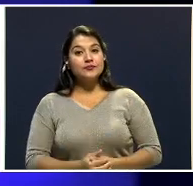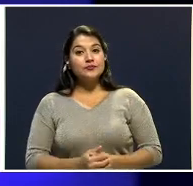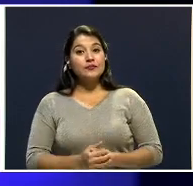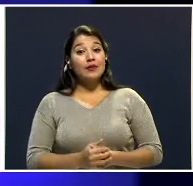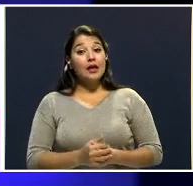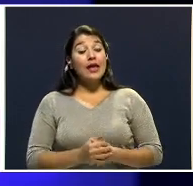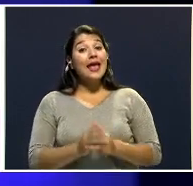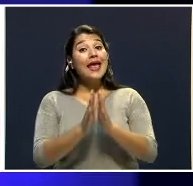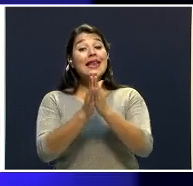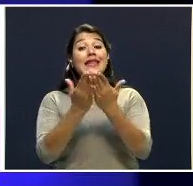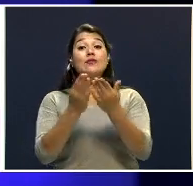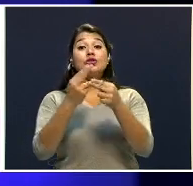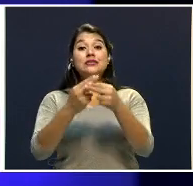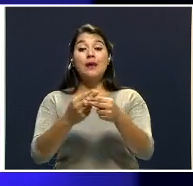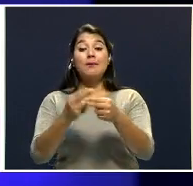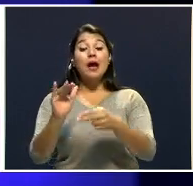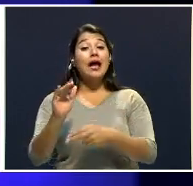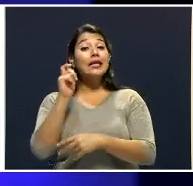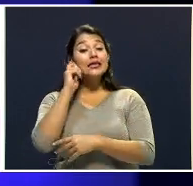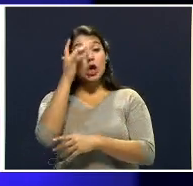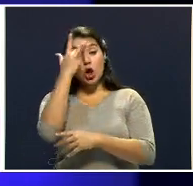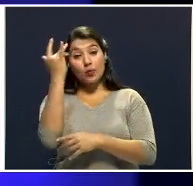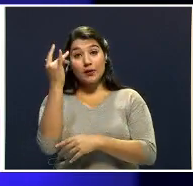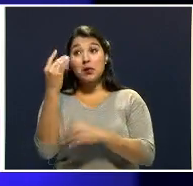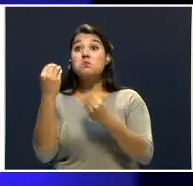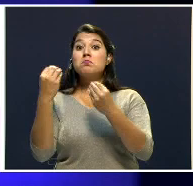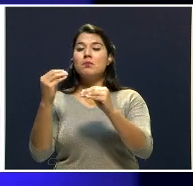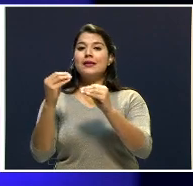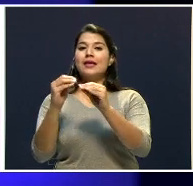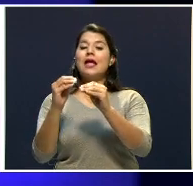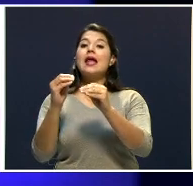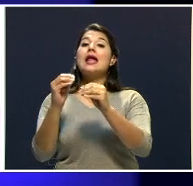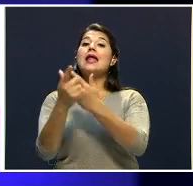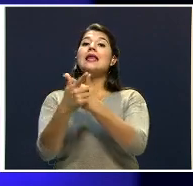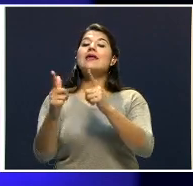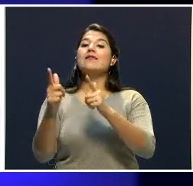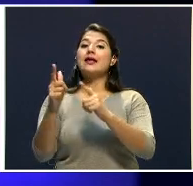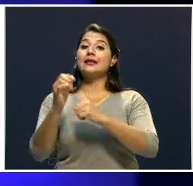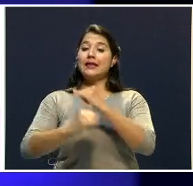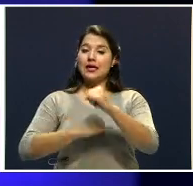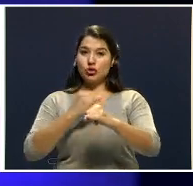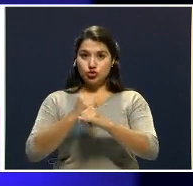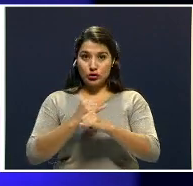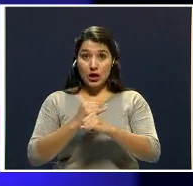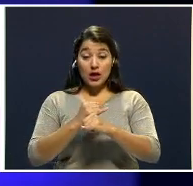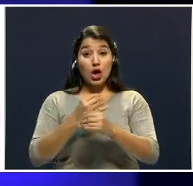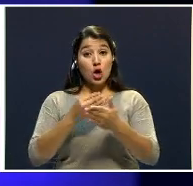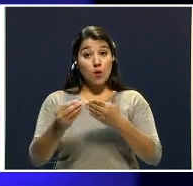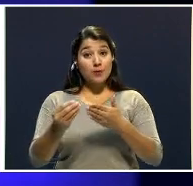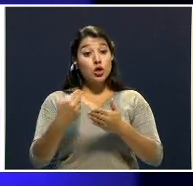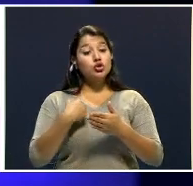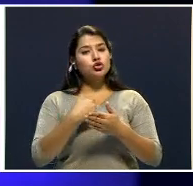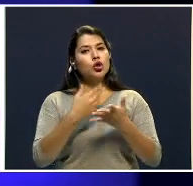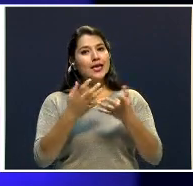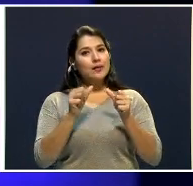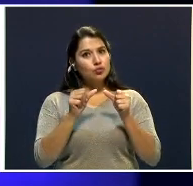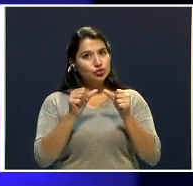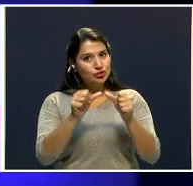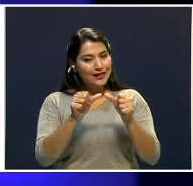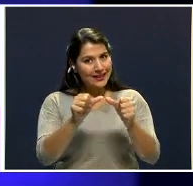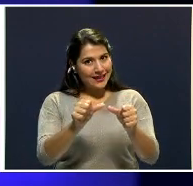La Niña Olvidada va a estar en librería internacional. Recójalo. Vamos a darle seguimiento a este caso, a la